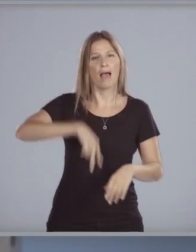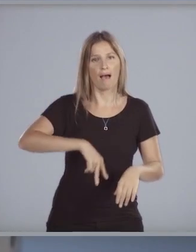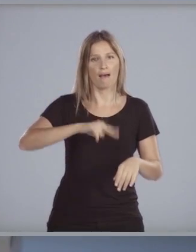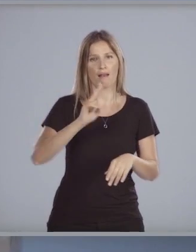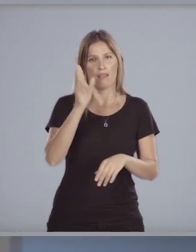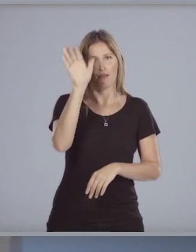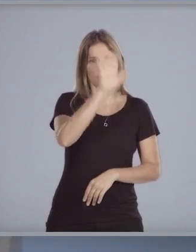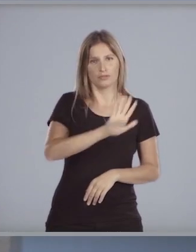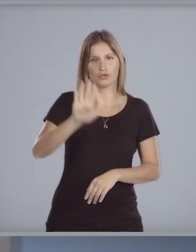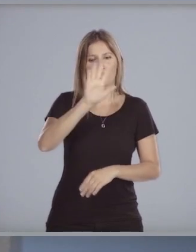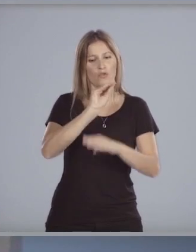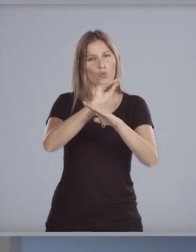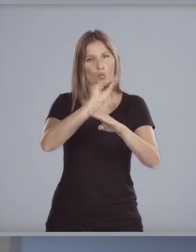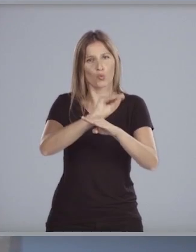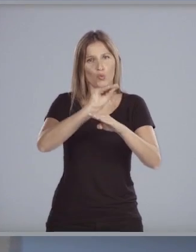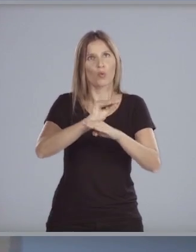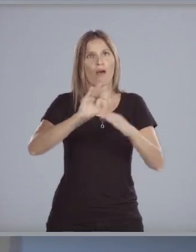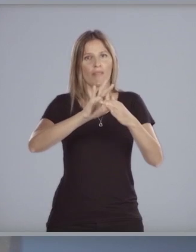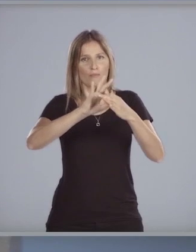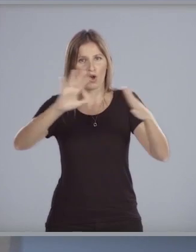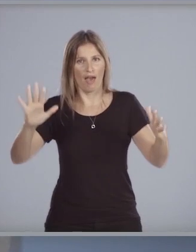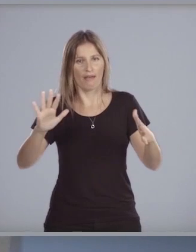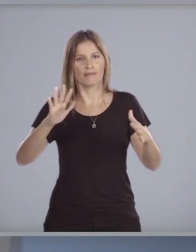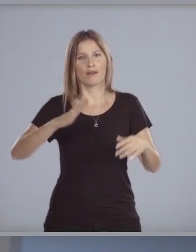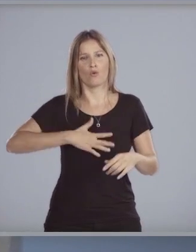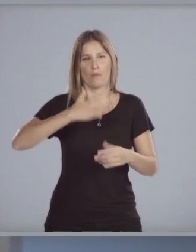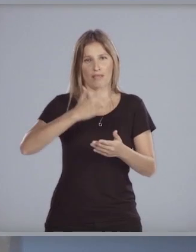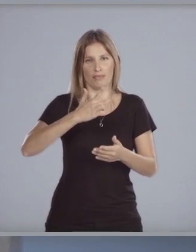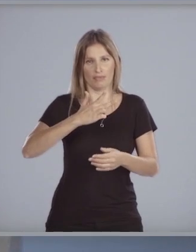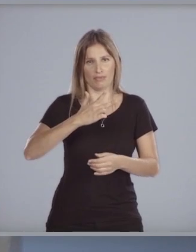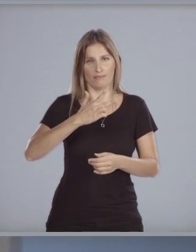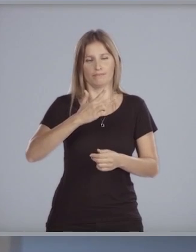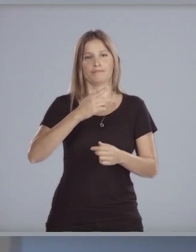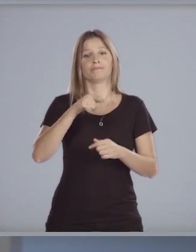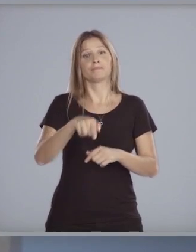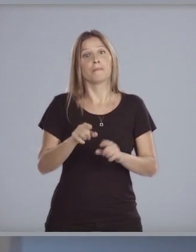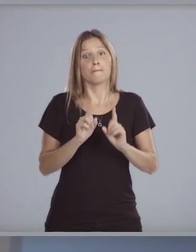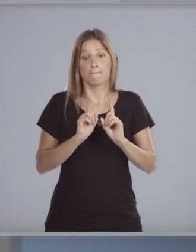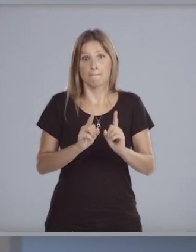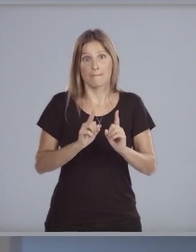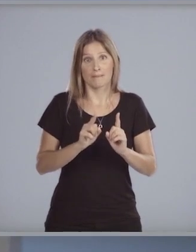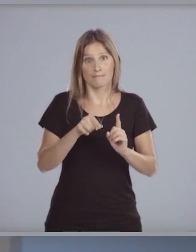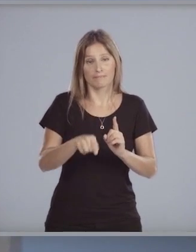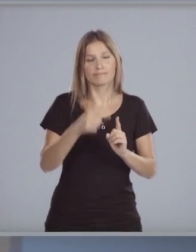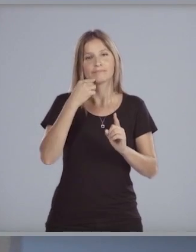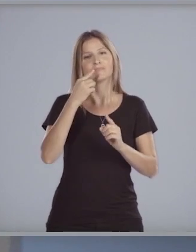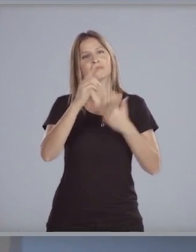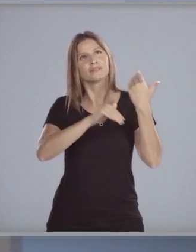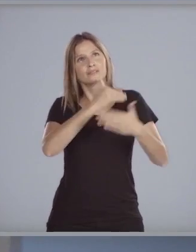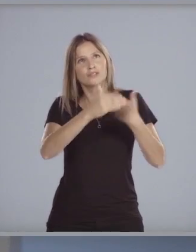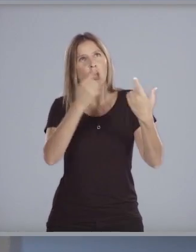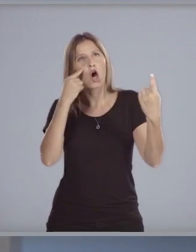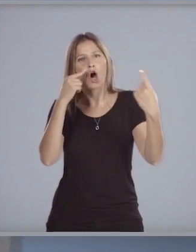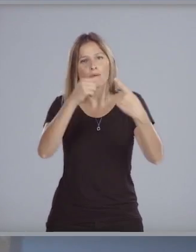de Cultura Democrática y Humanista. Esta herramienta desarrollará